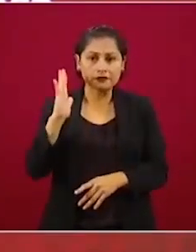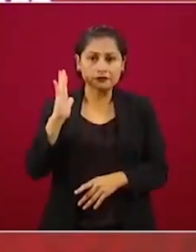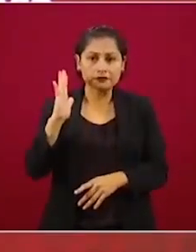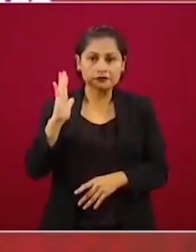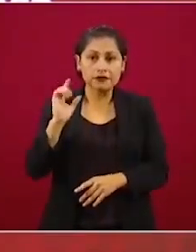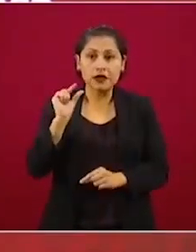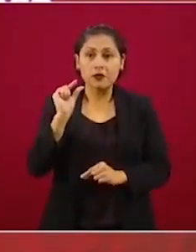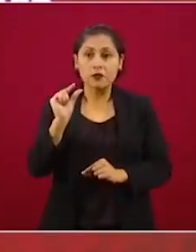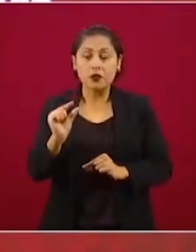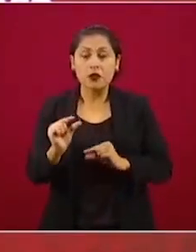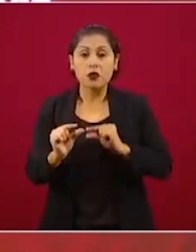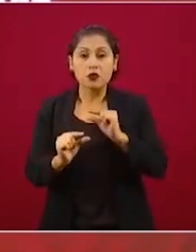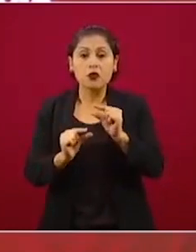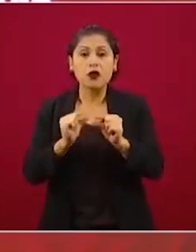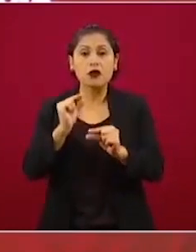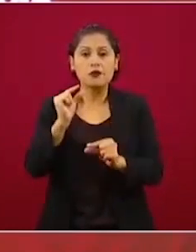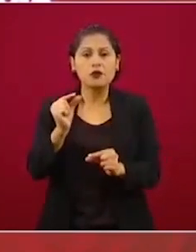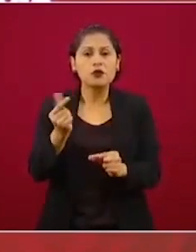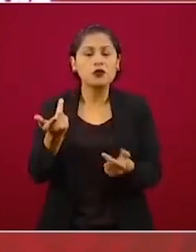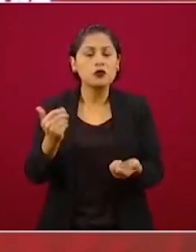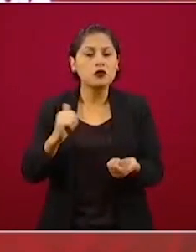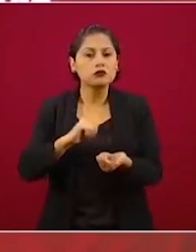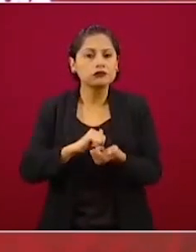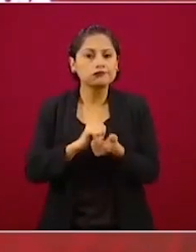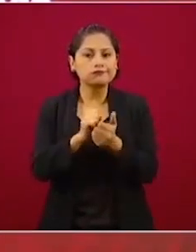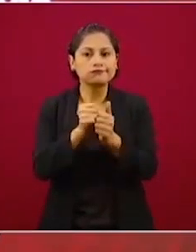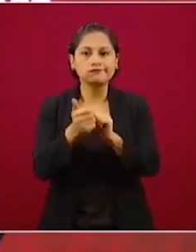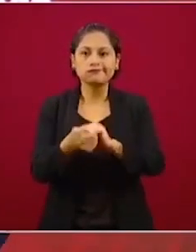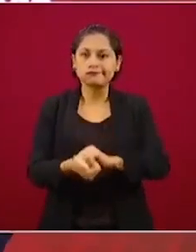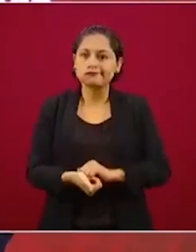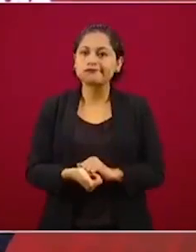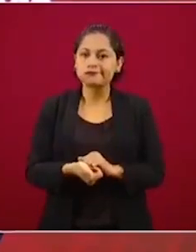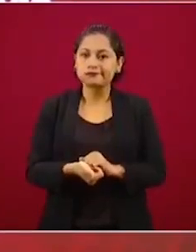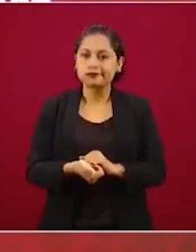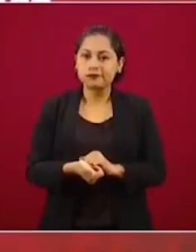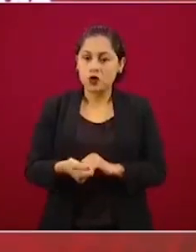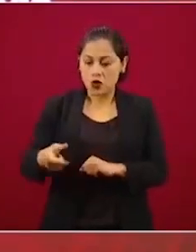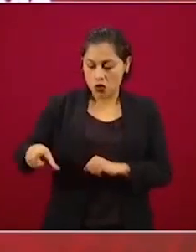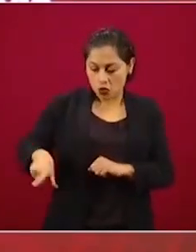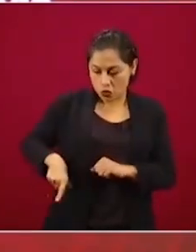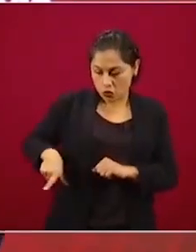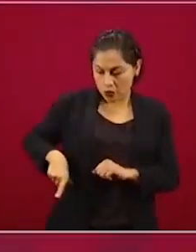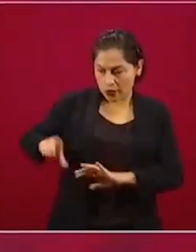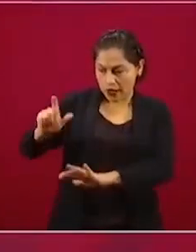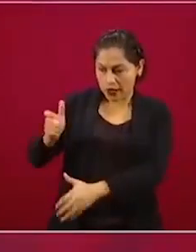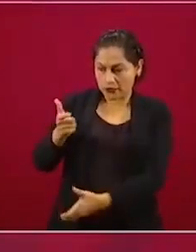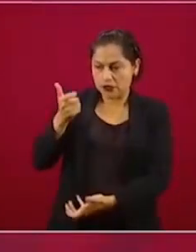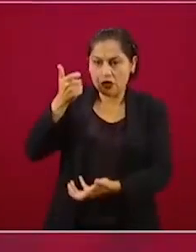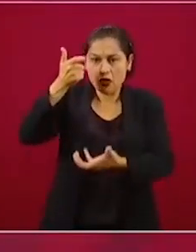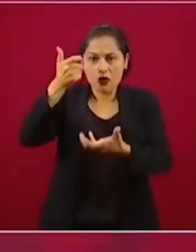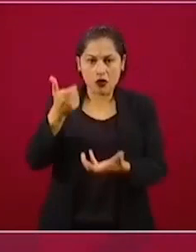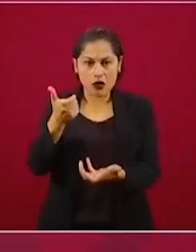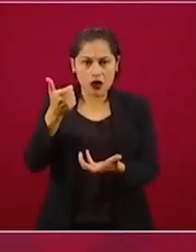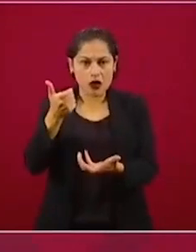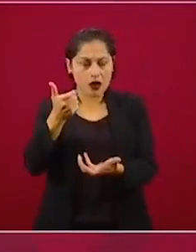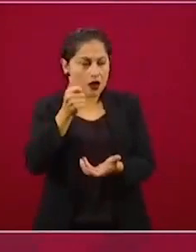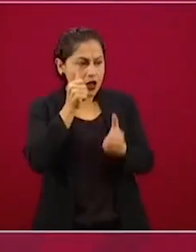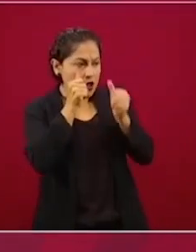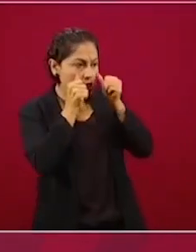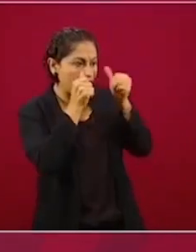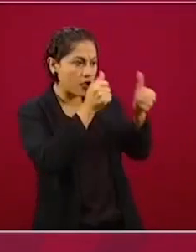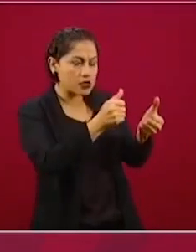tiempo la capacidad de destinar recursos del presupuesto en beneficio del pueblo.